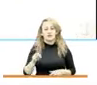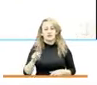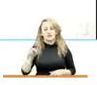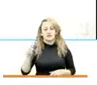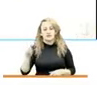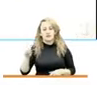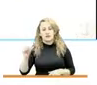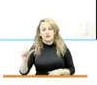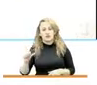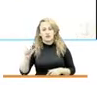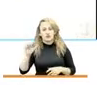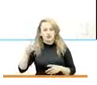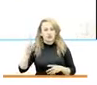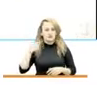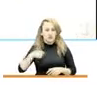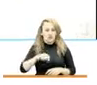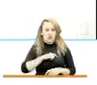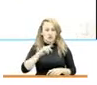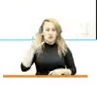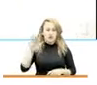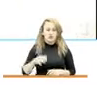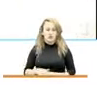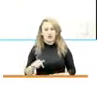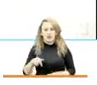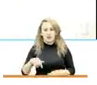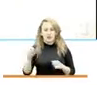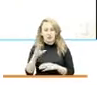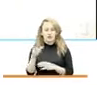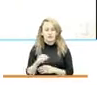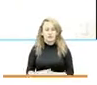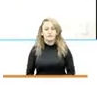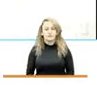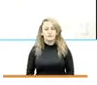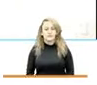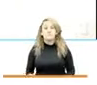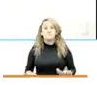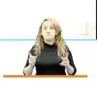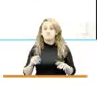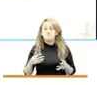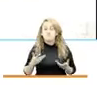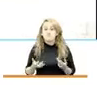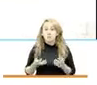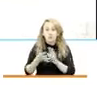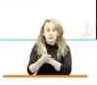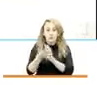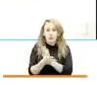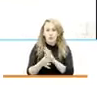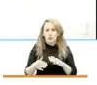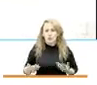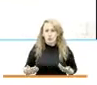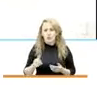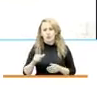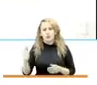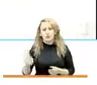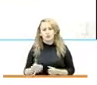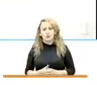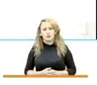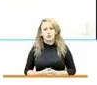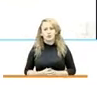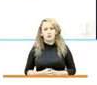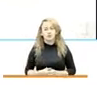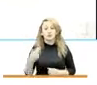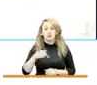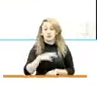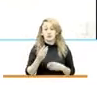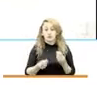una firma española con sucursal en Colombia. También quiero contarles de otra parte que realizamos